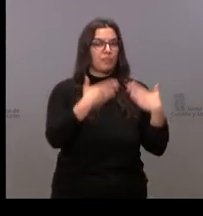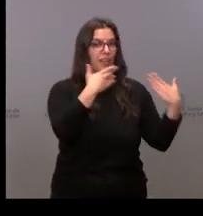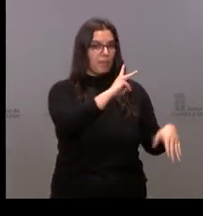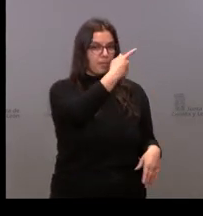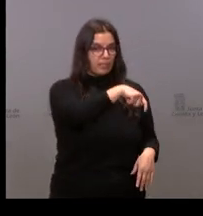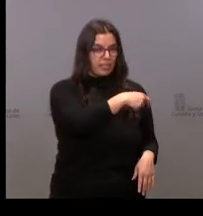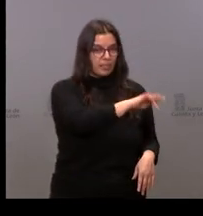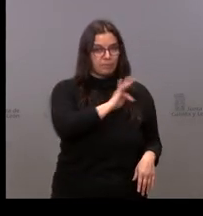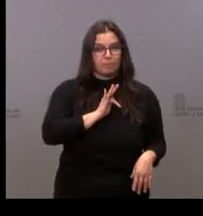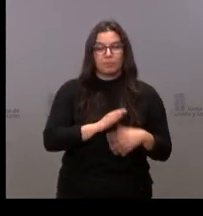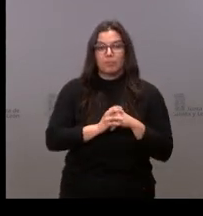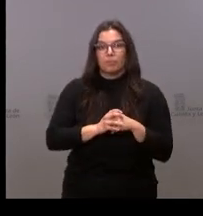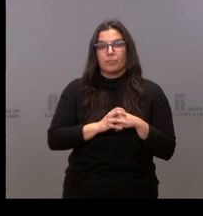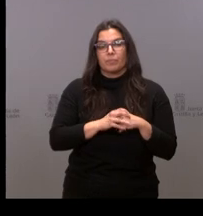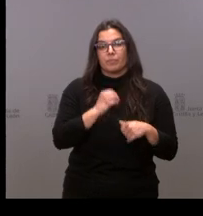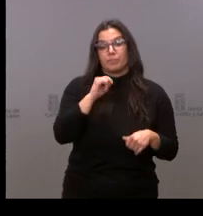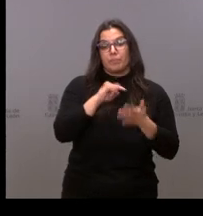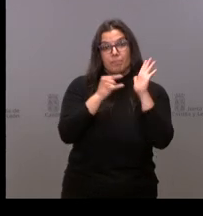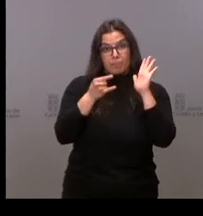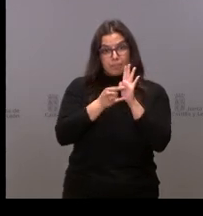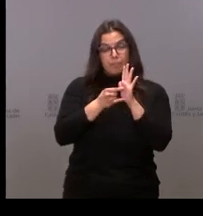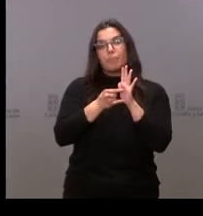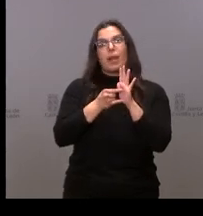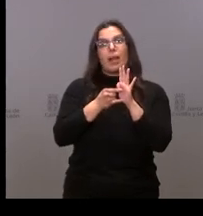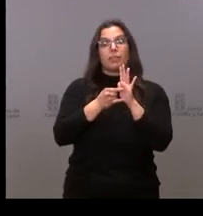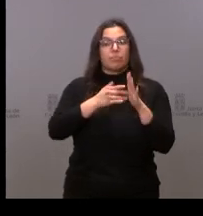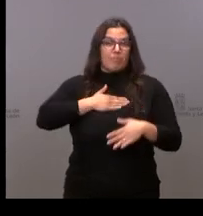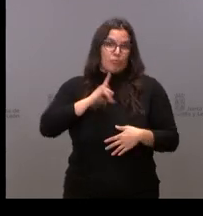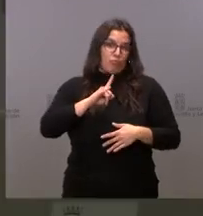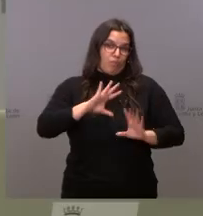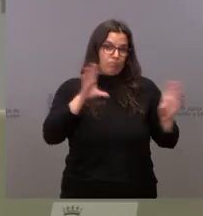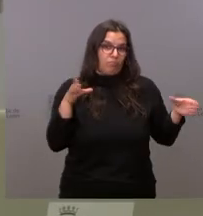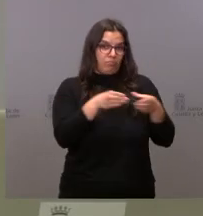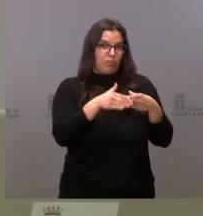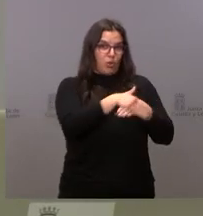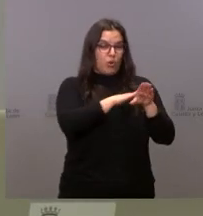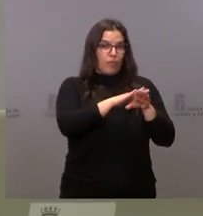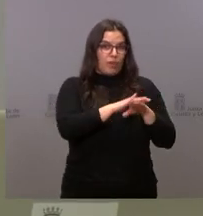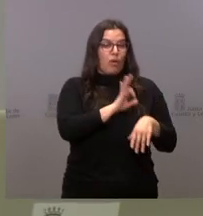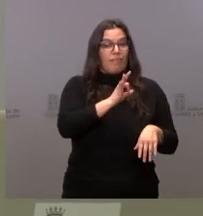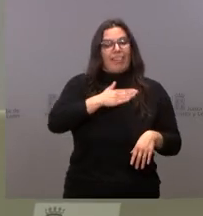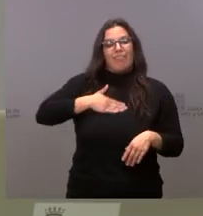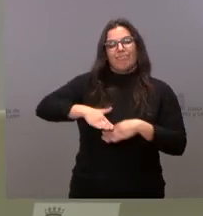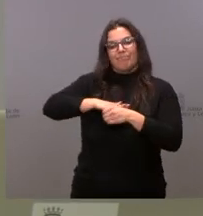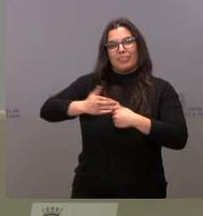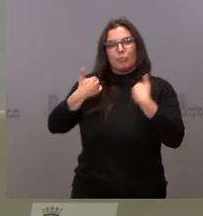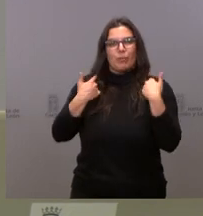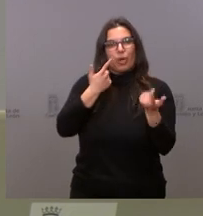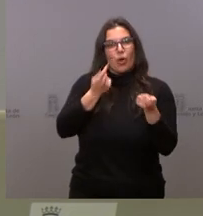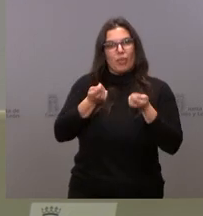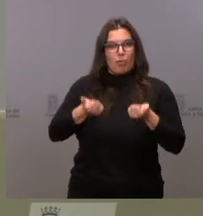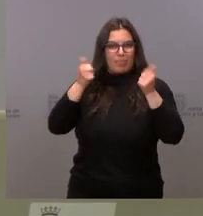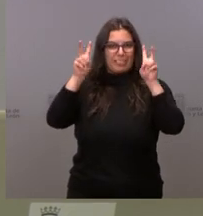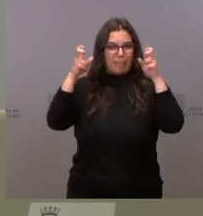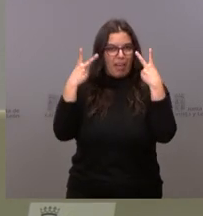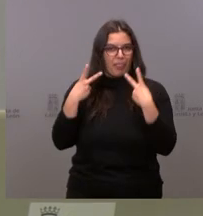vicepresidentes. Este es un plan del conjunto del Gobierno autonómico y, por tanto, es verdad que se puede coordinar más desde el área de Hacienda,